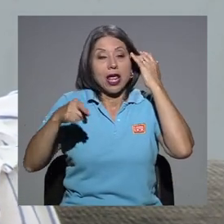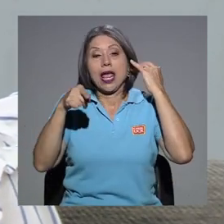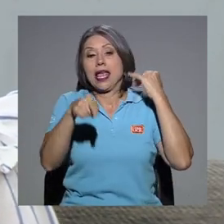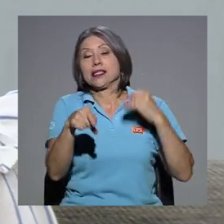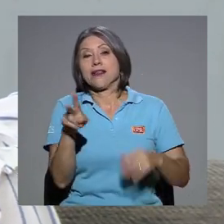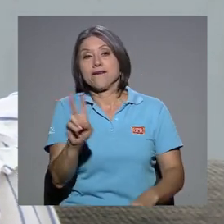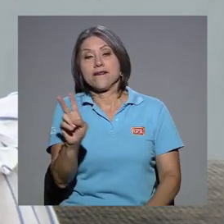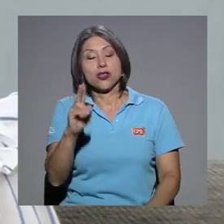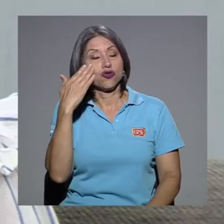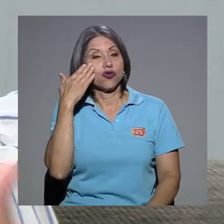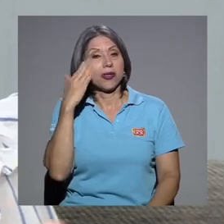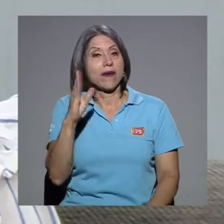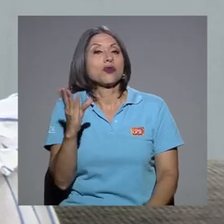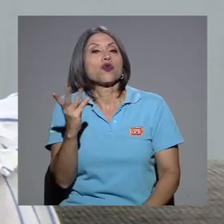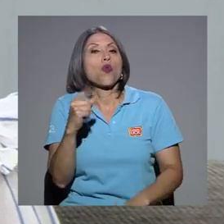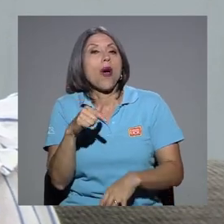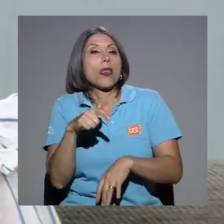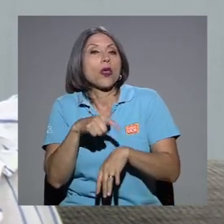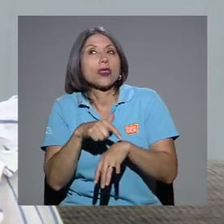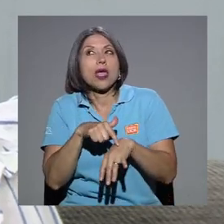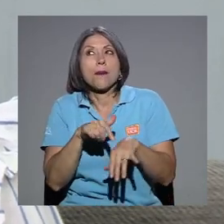Sí. Sí.